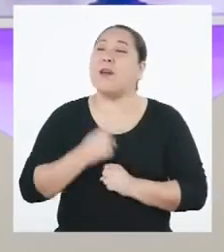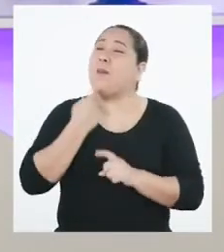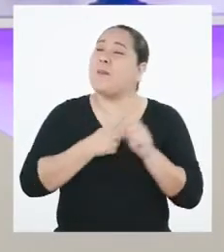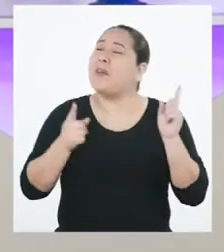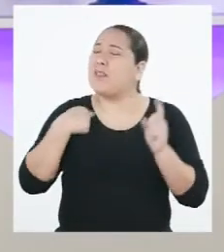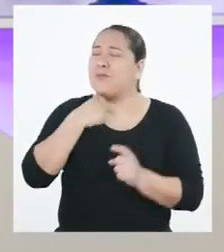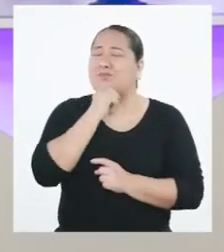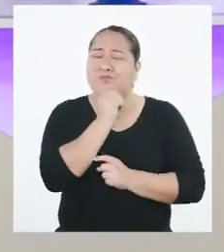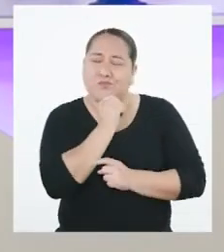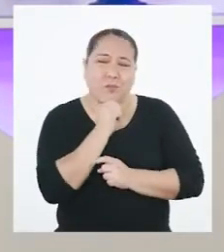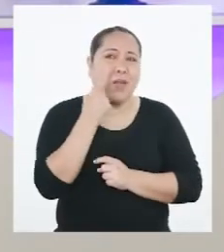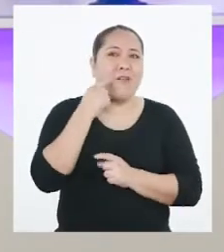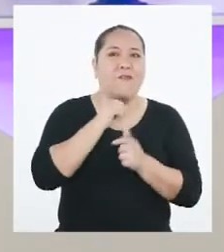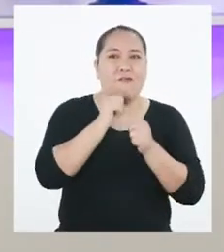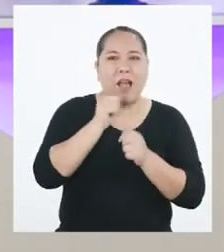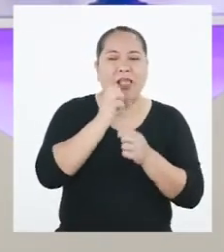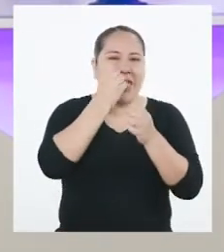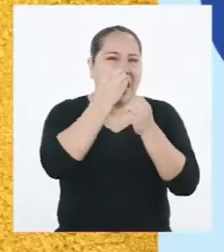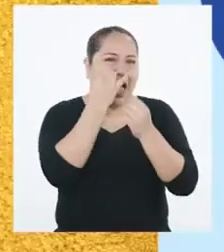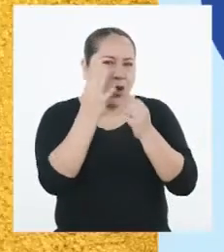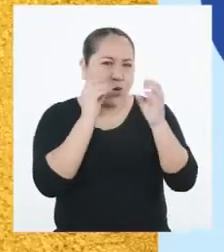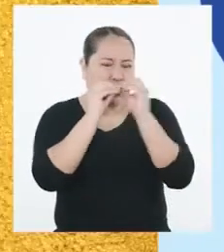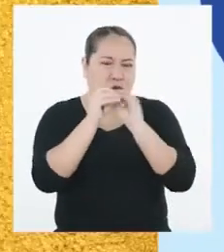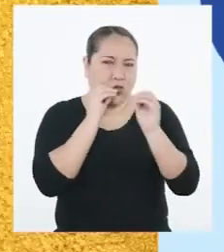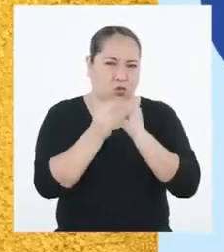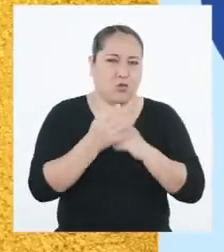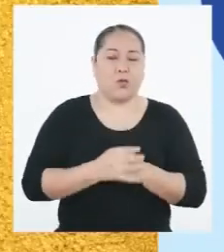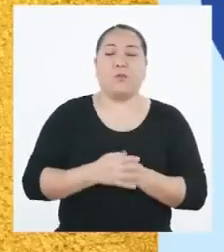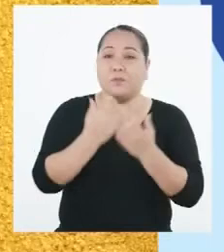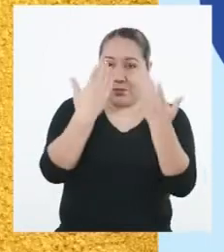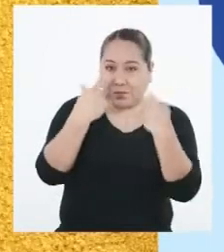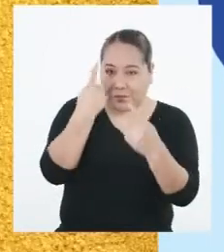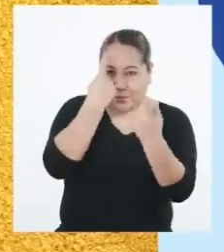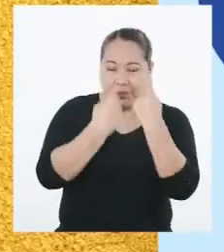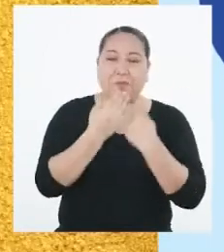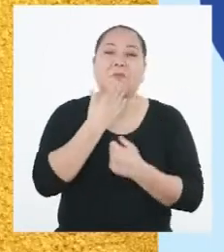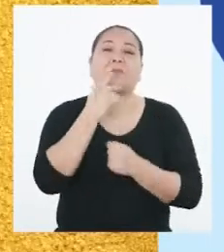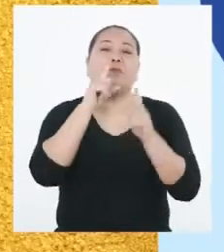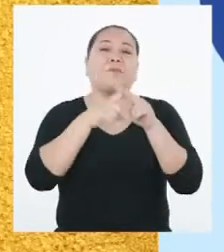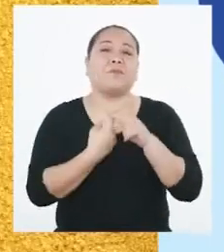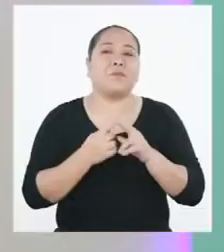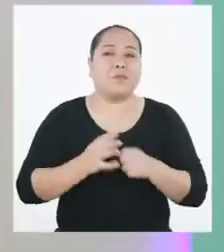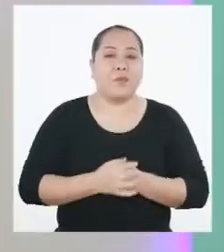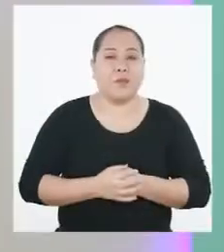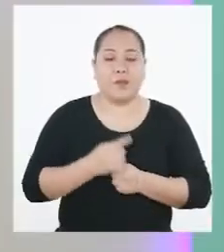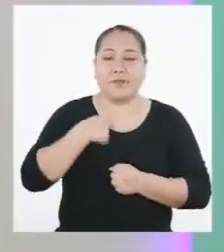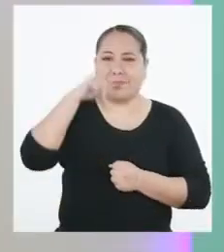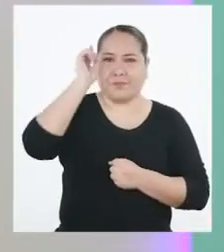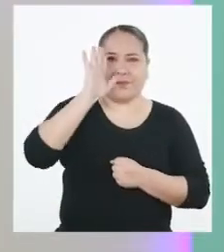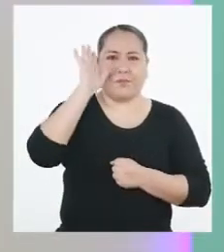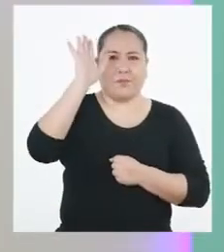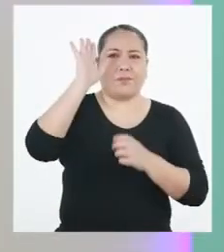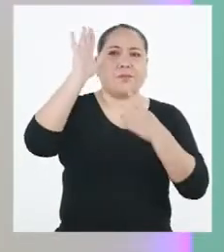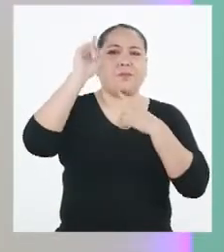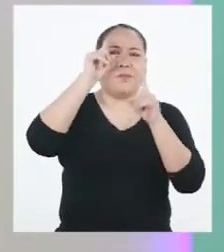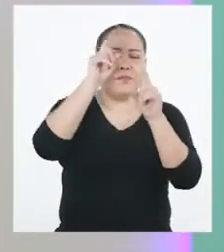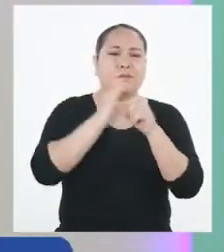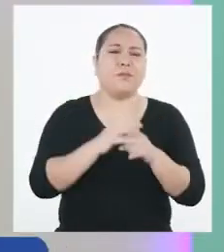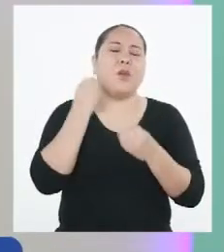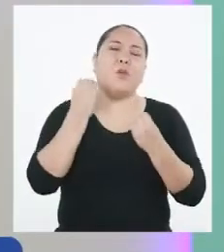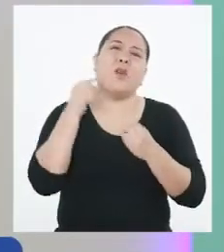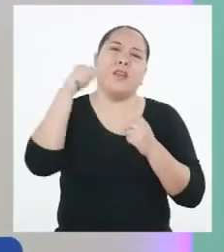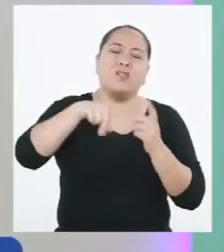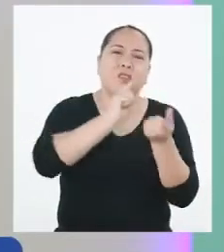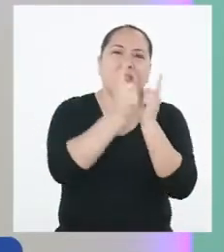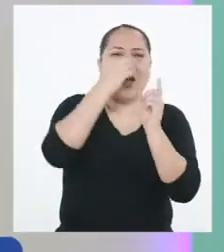todavía nos quedan algunas preguntas que resolver. Adelante con sus preguntas. ¿Quién empieza? Yo tengo una pregunta. ¿Por qué